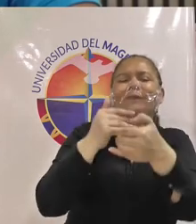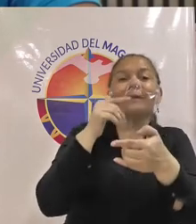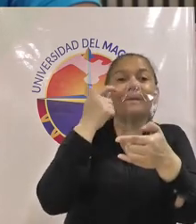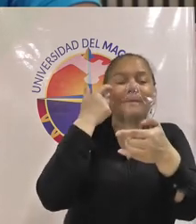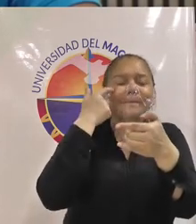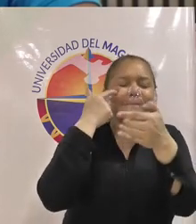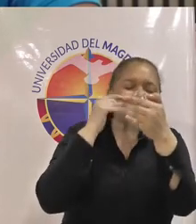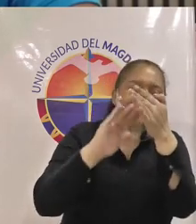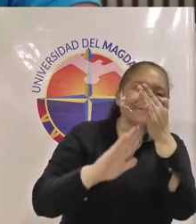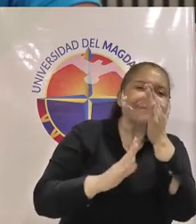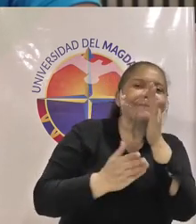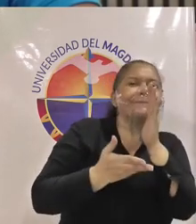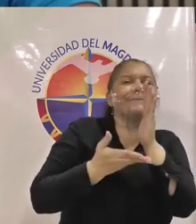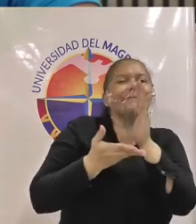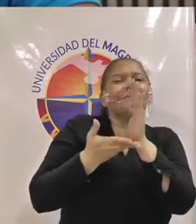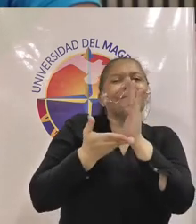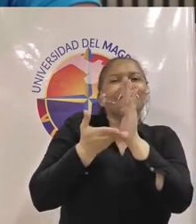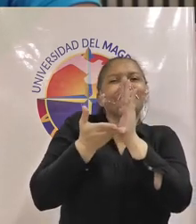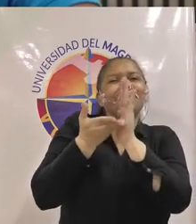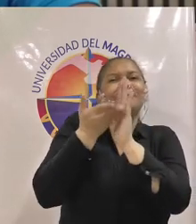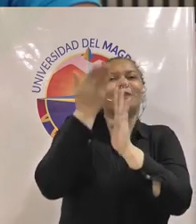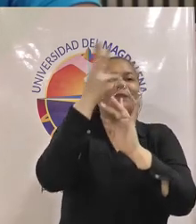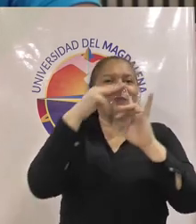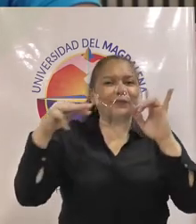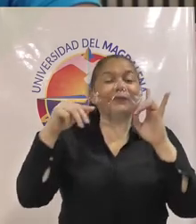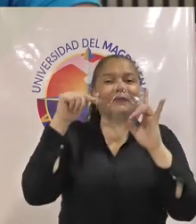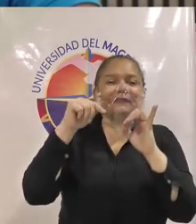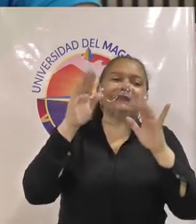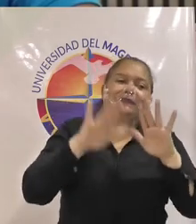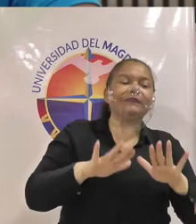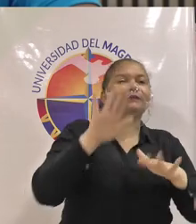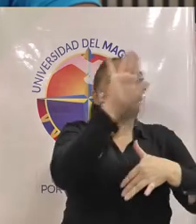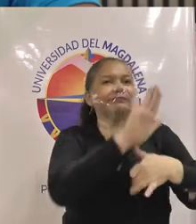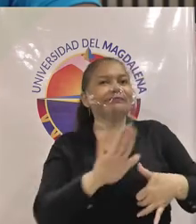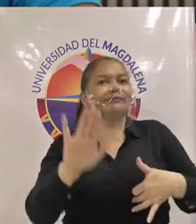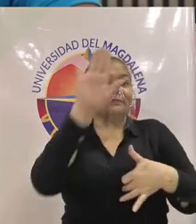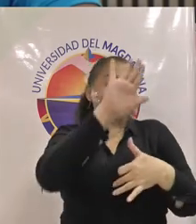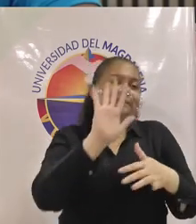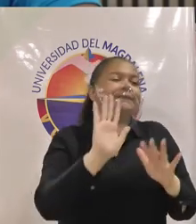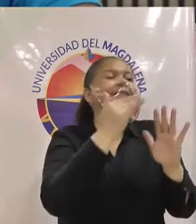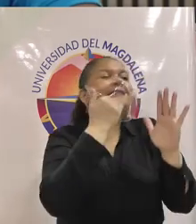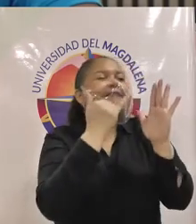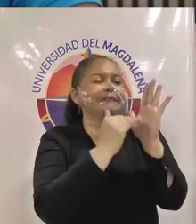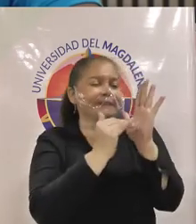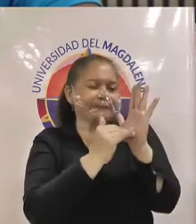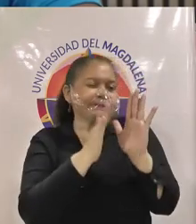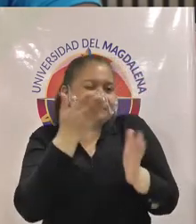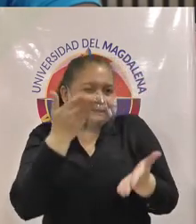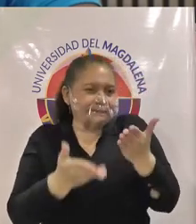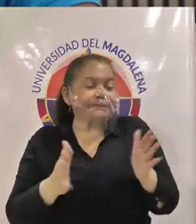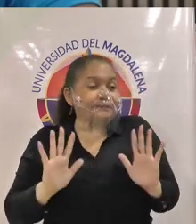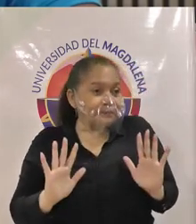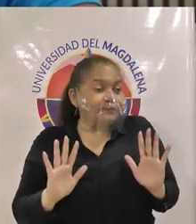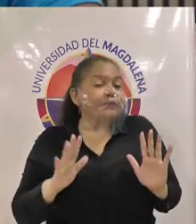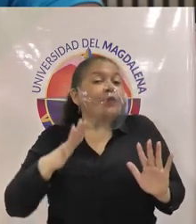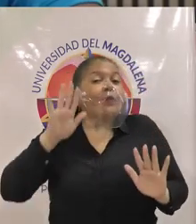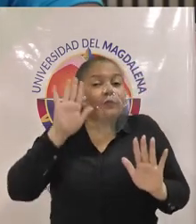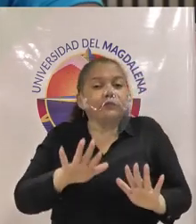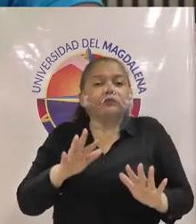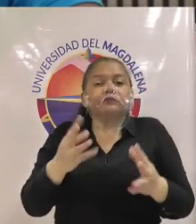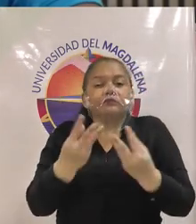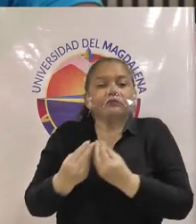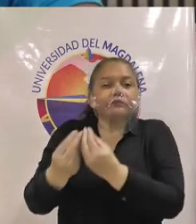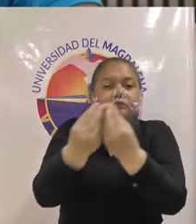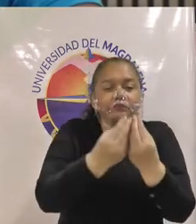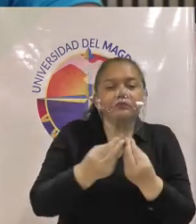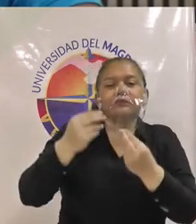mejoramiento de la institución y la región un ejemplo sería que de manera conjunta los estudiantes del